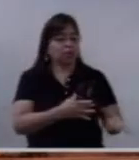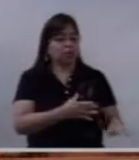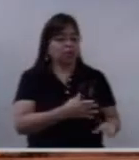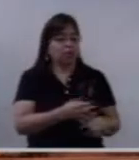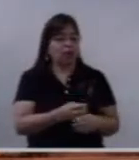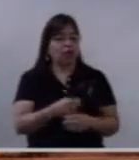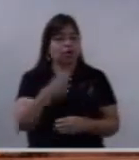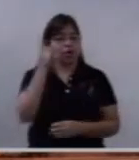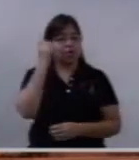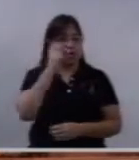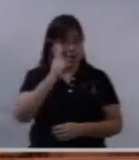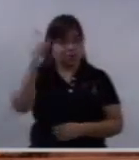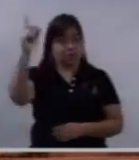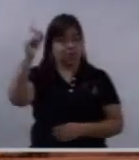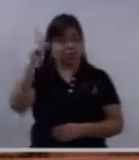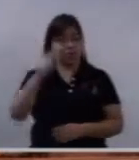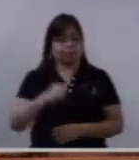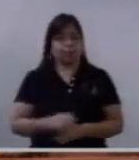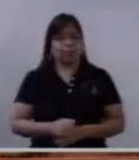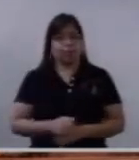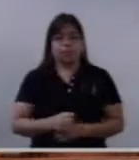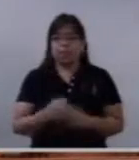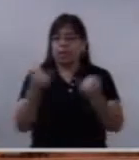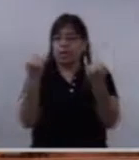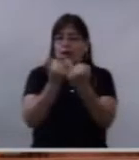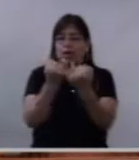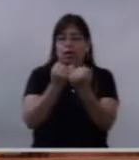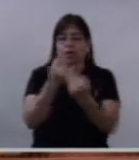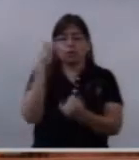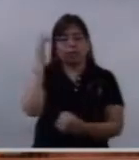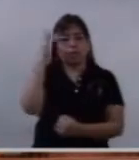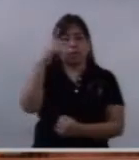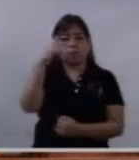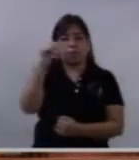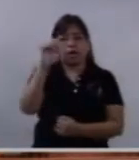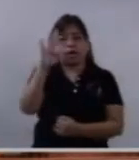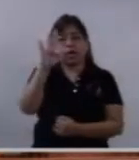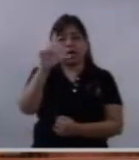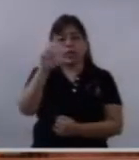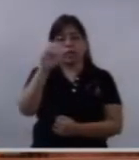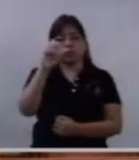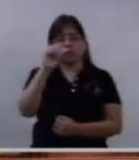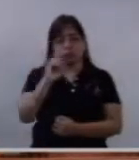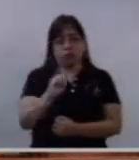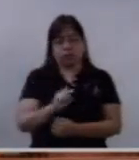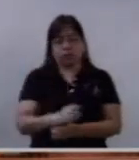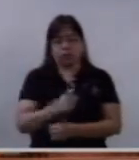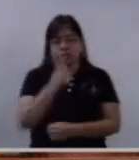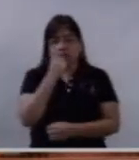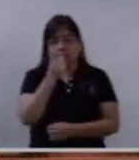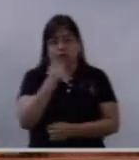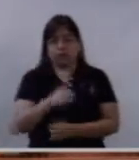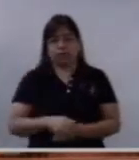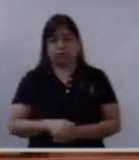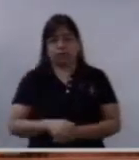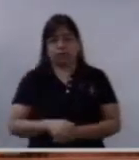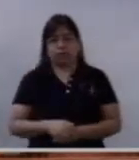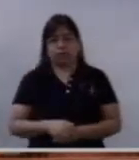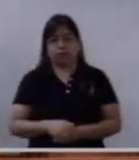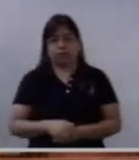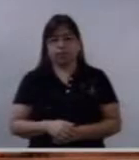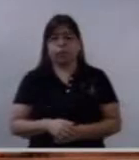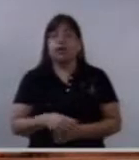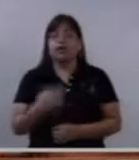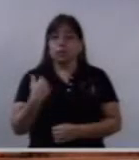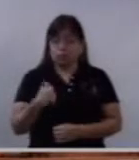El mismo apóstol San Pablo, lo ha dicho en la segunda lectura, hay en